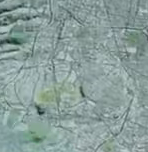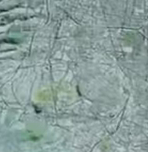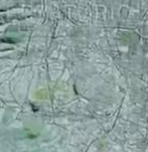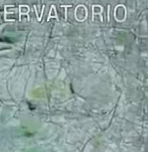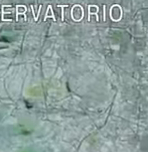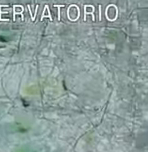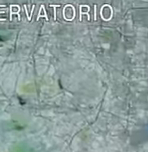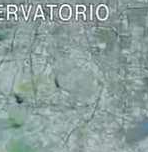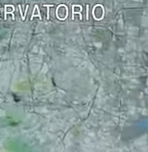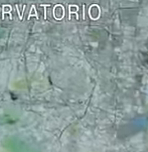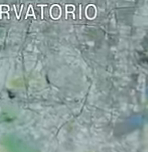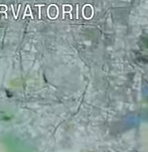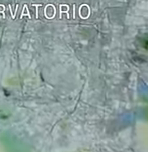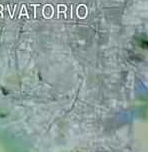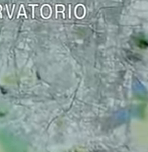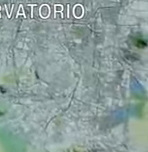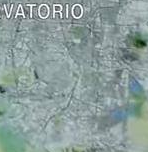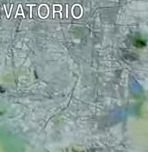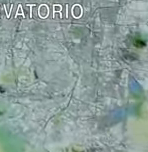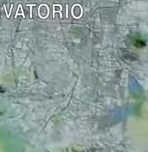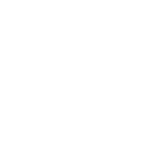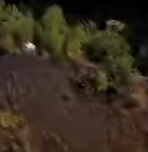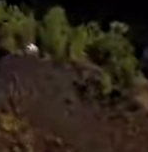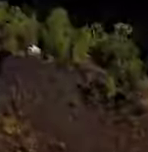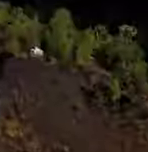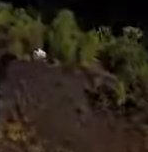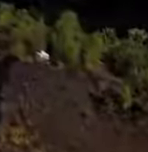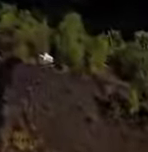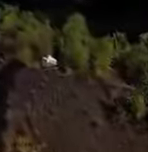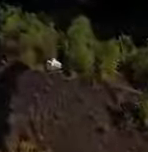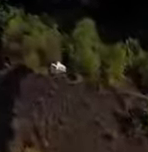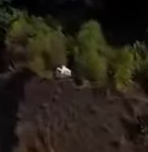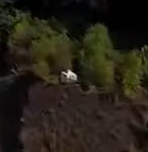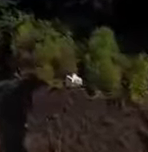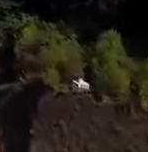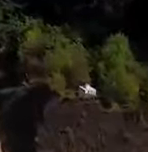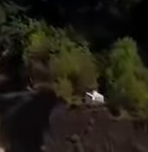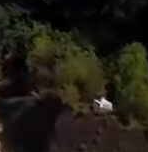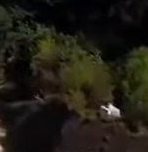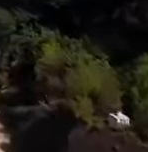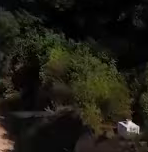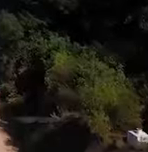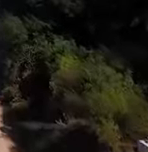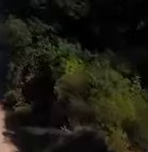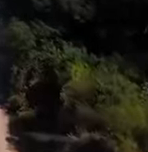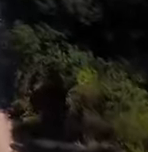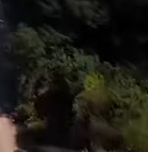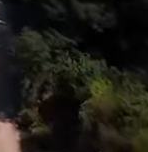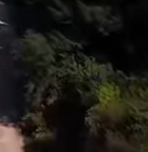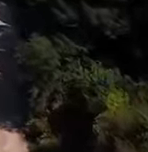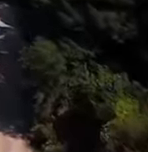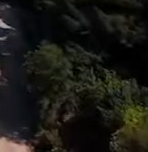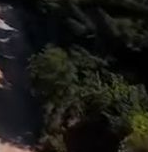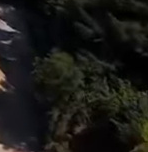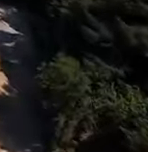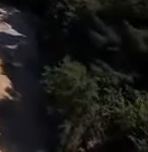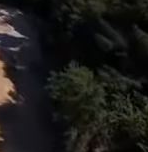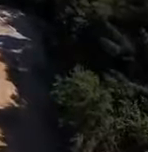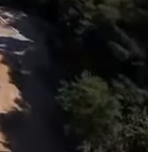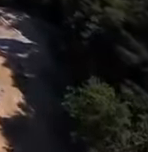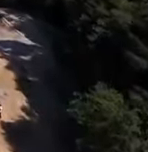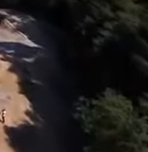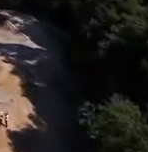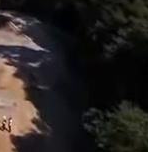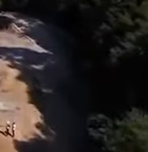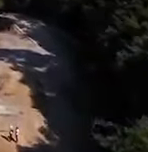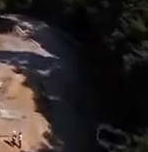obra 54,4%. Frente 1. Portal Oriente. Continúan los colados de los marcos de apoyo de